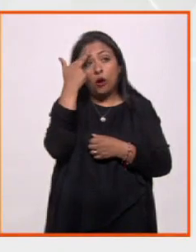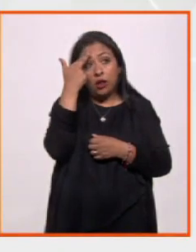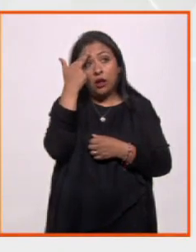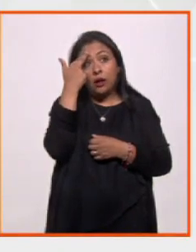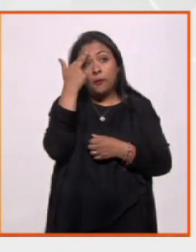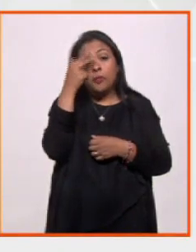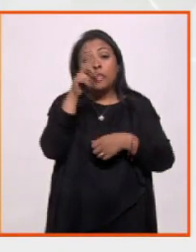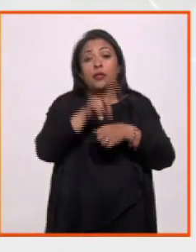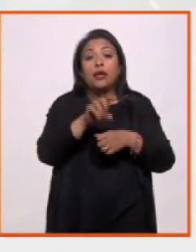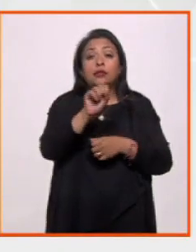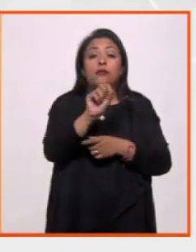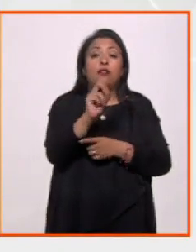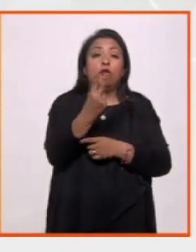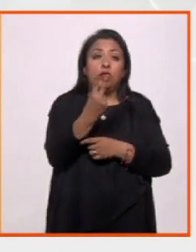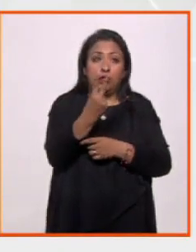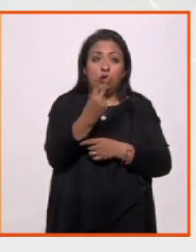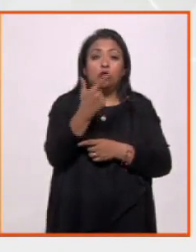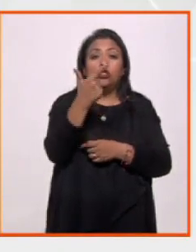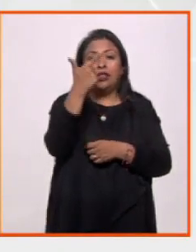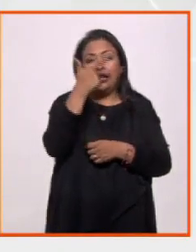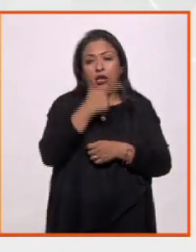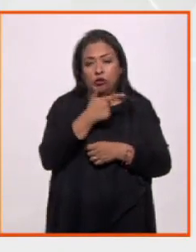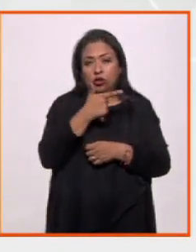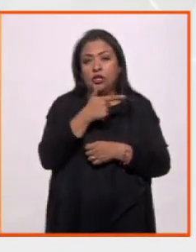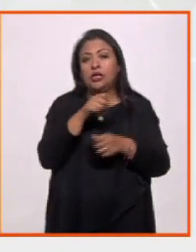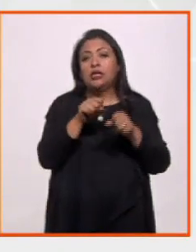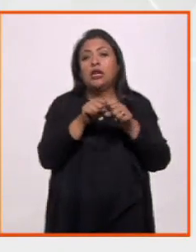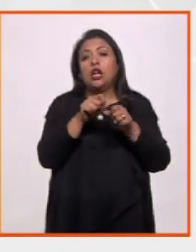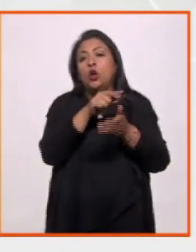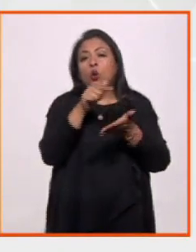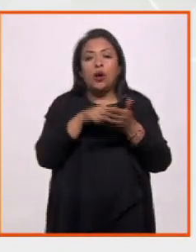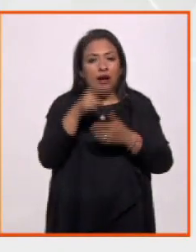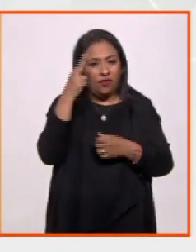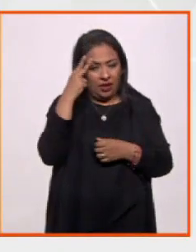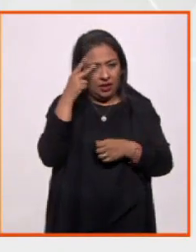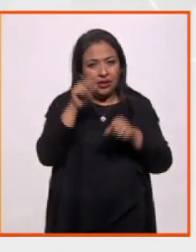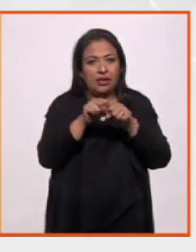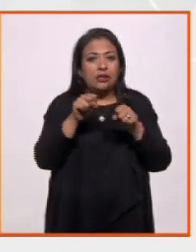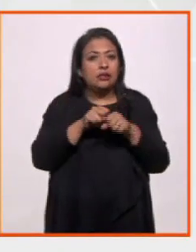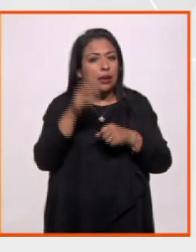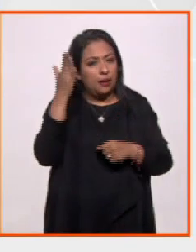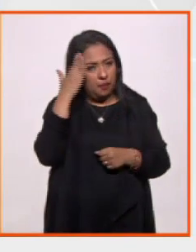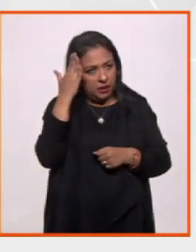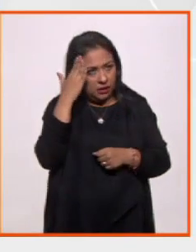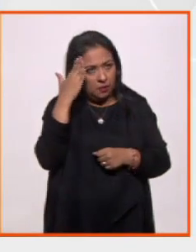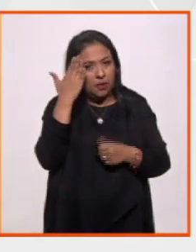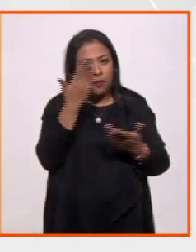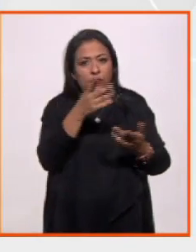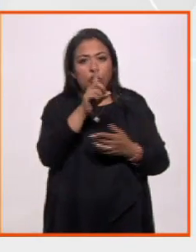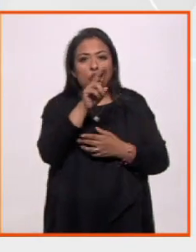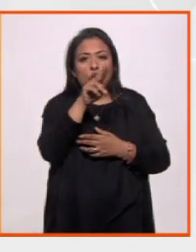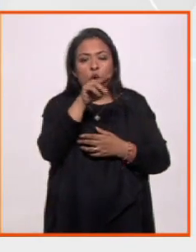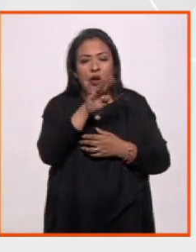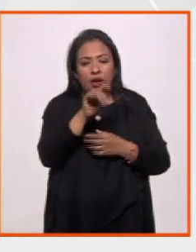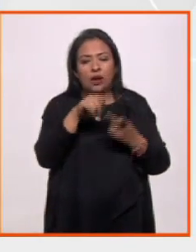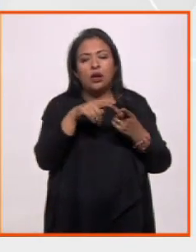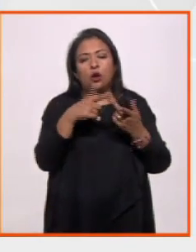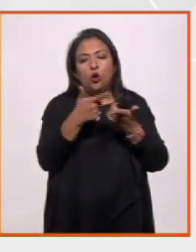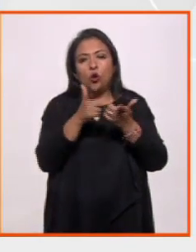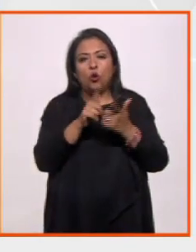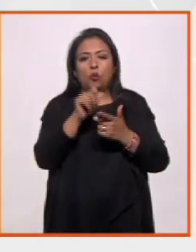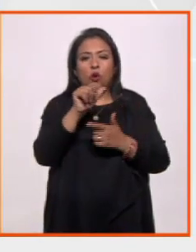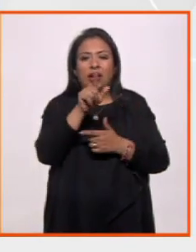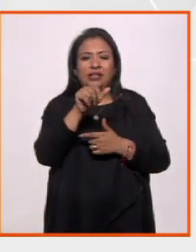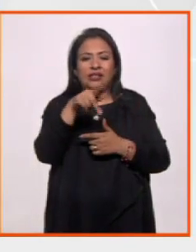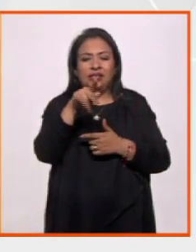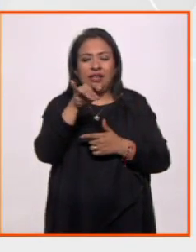el día sábado 22, 7 de la noche, en el Palacio de Bellas Artes, Sala Principal, Duane y su compañía, Accente y Danza Contemporánea,